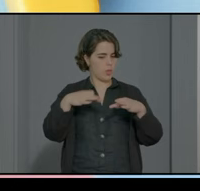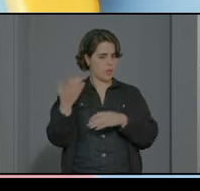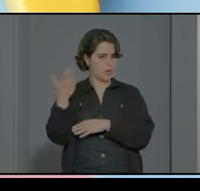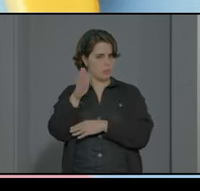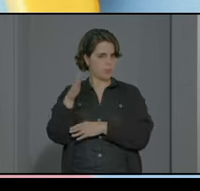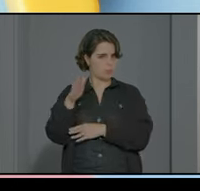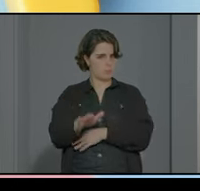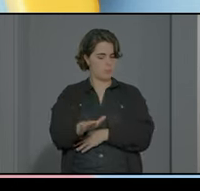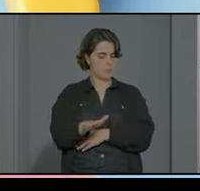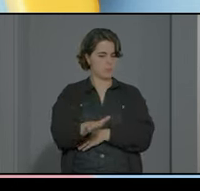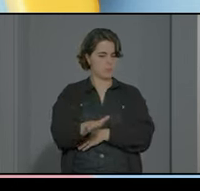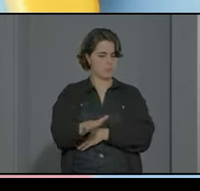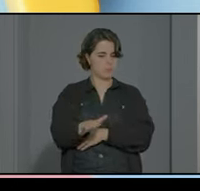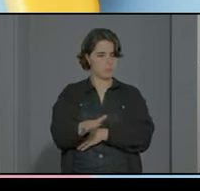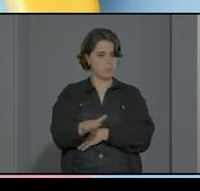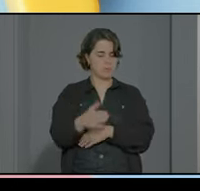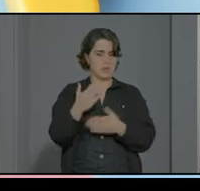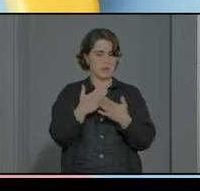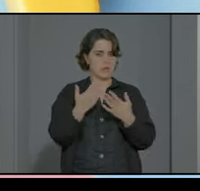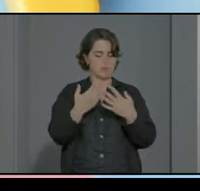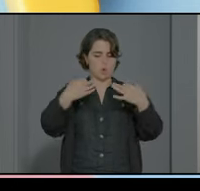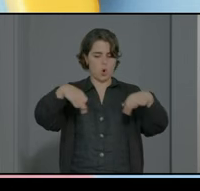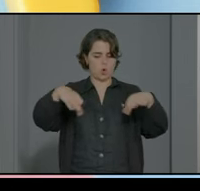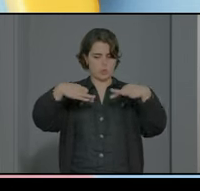en el aula ordinaria y los diferentes